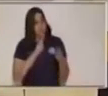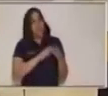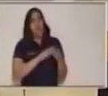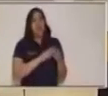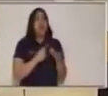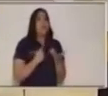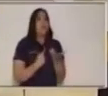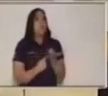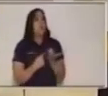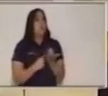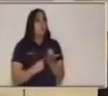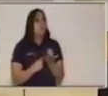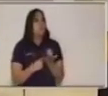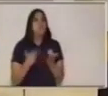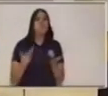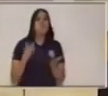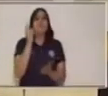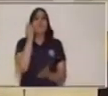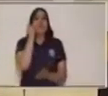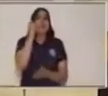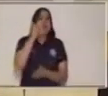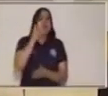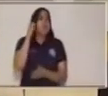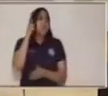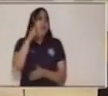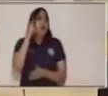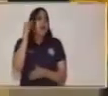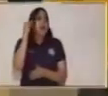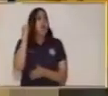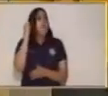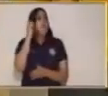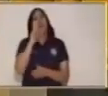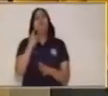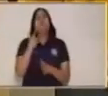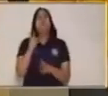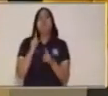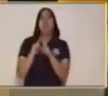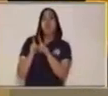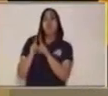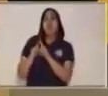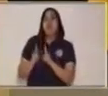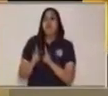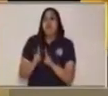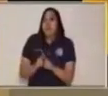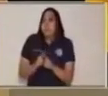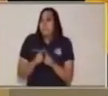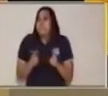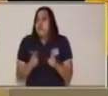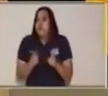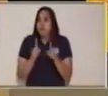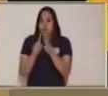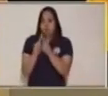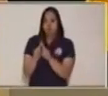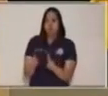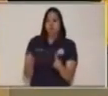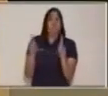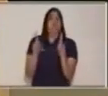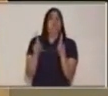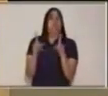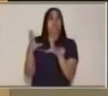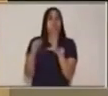diálogo. Es una palabra más diferente, es más corta. Pero, a diferencia de la conversación,